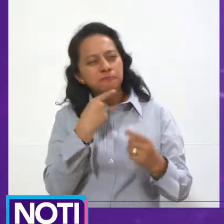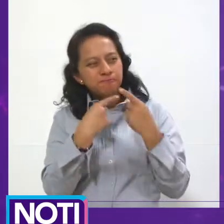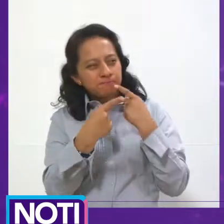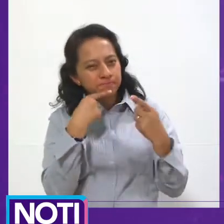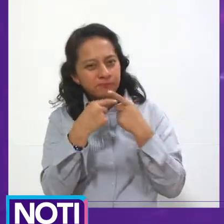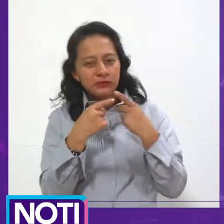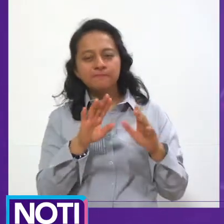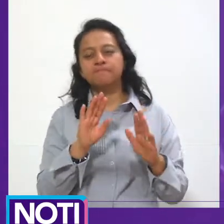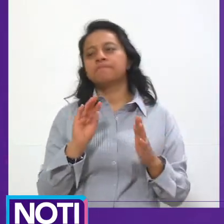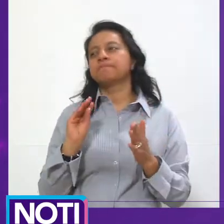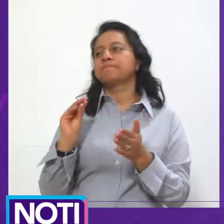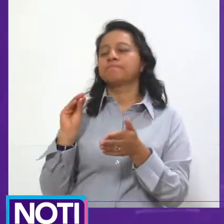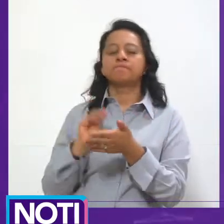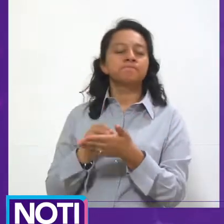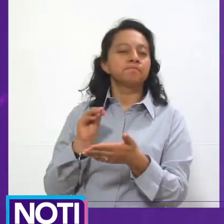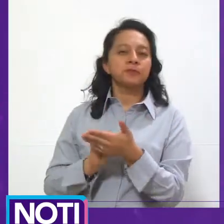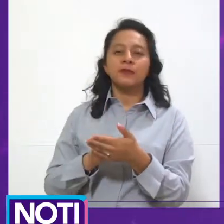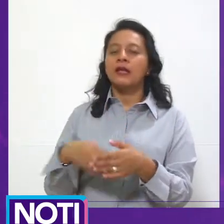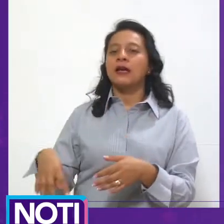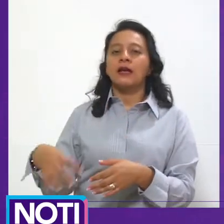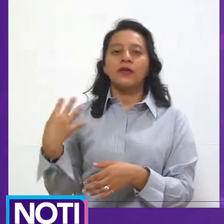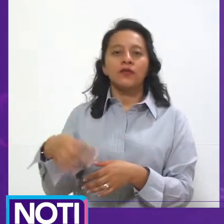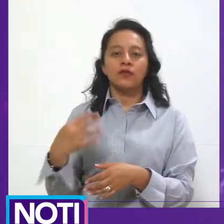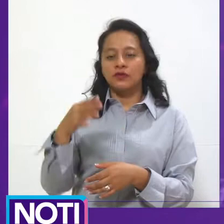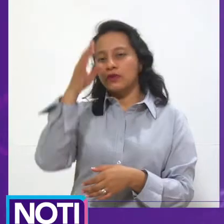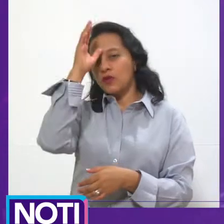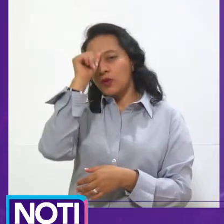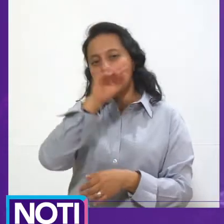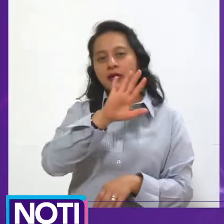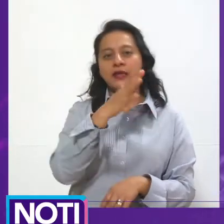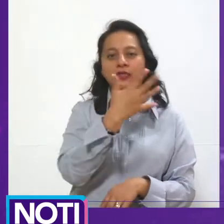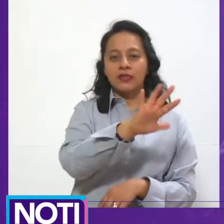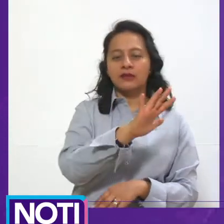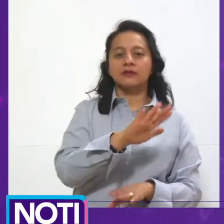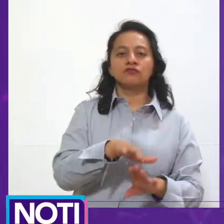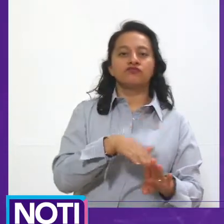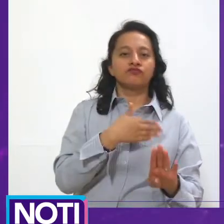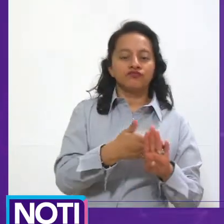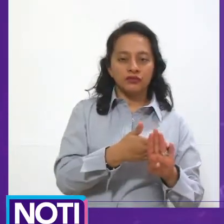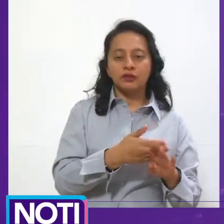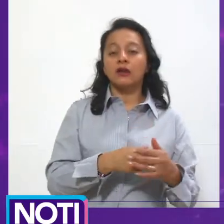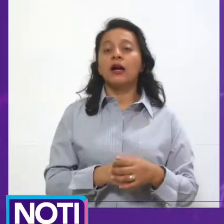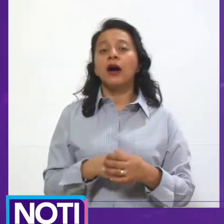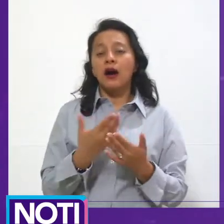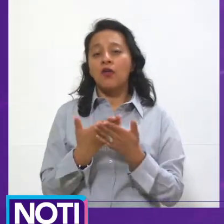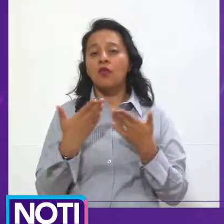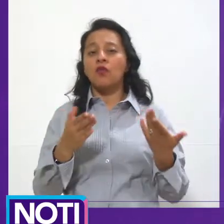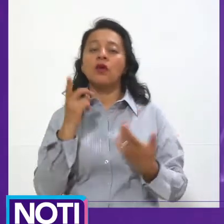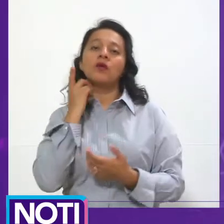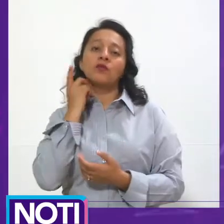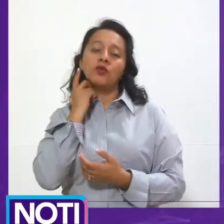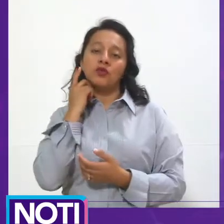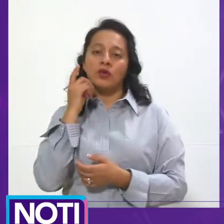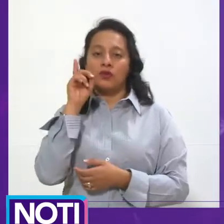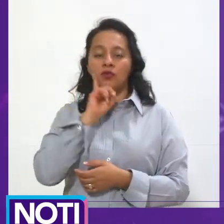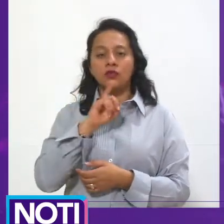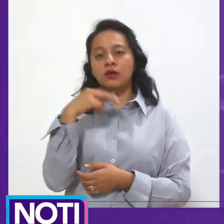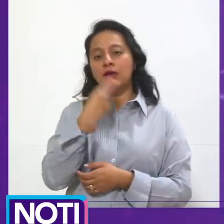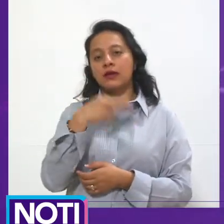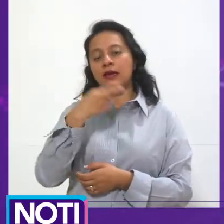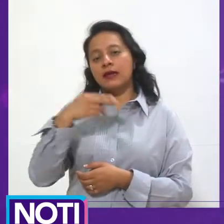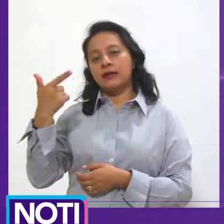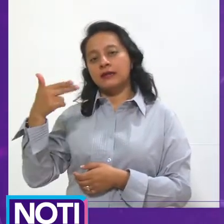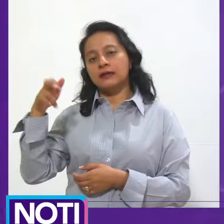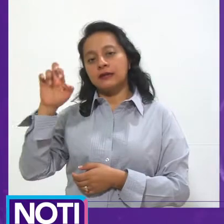En este marco la diputada local Concepción Herrera, integrante de la Comisión de Planeación y Presupuesto, señaló que se aprueba un presupuesto